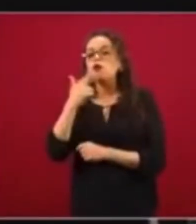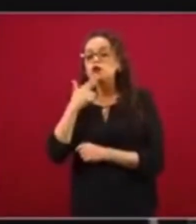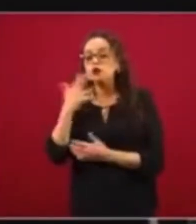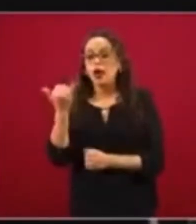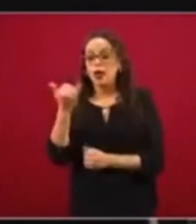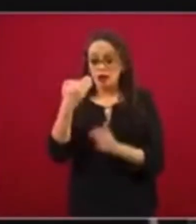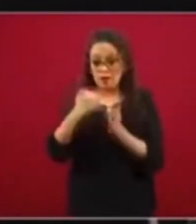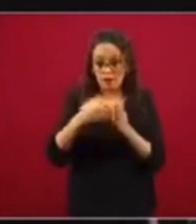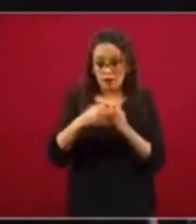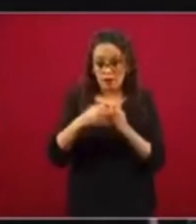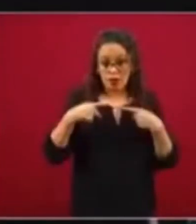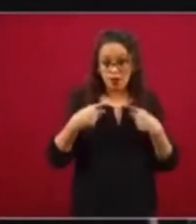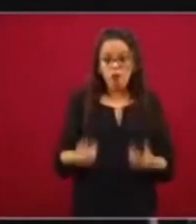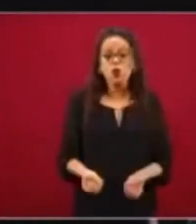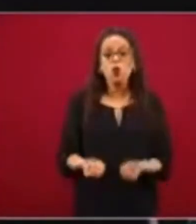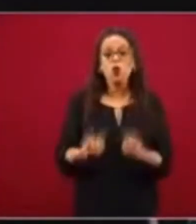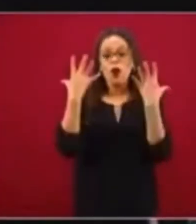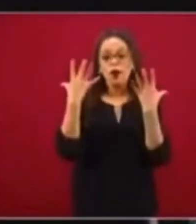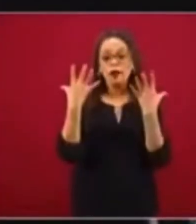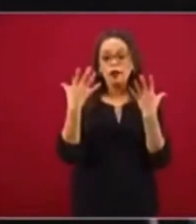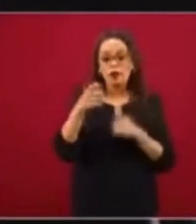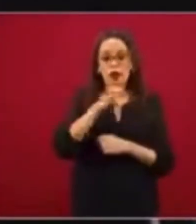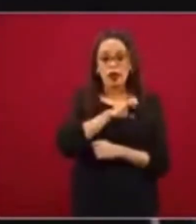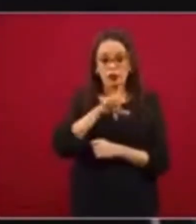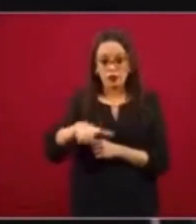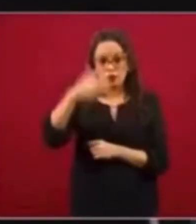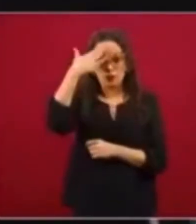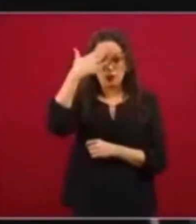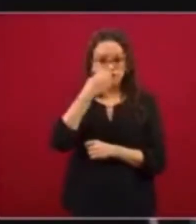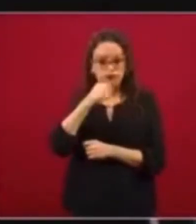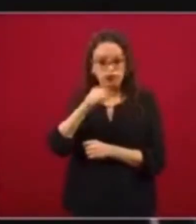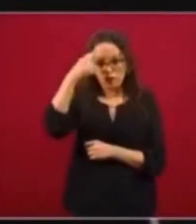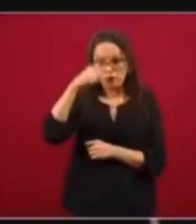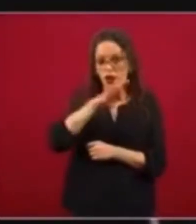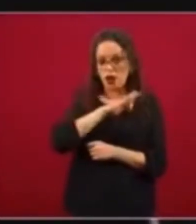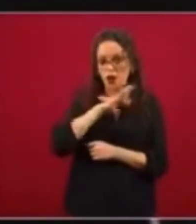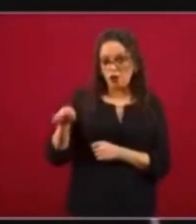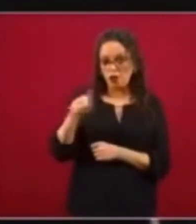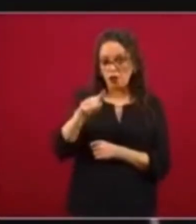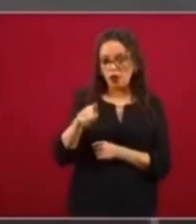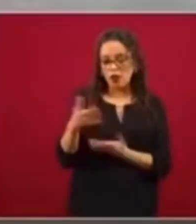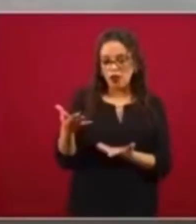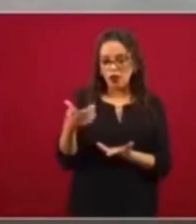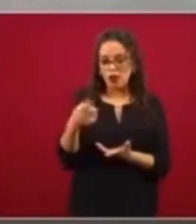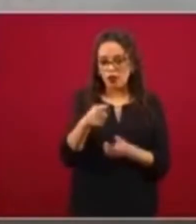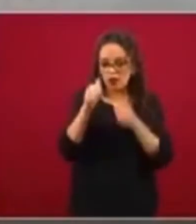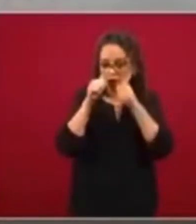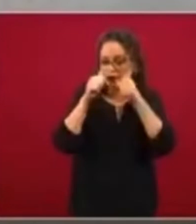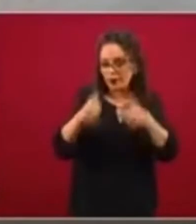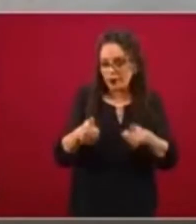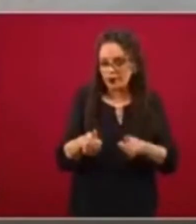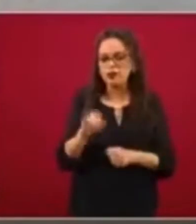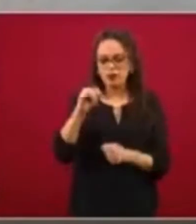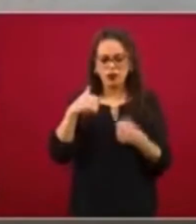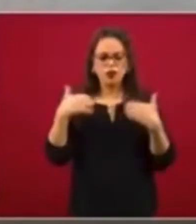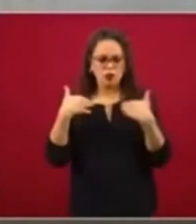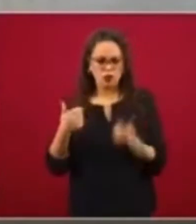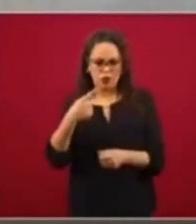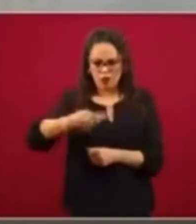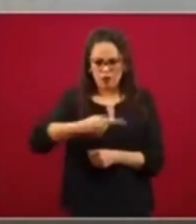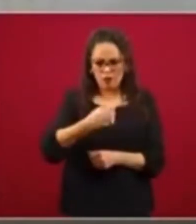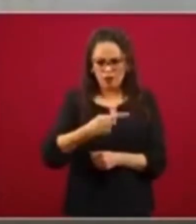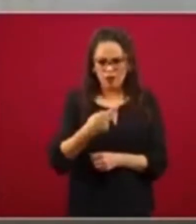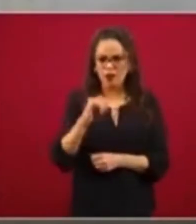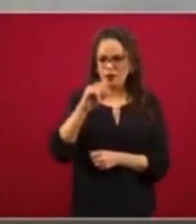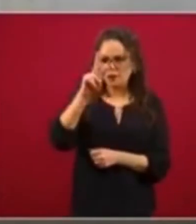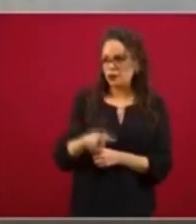igual número de personal capacitado para manejar el ventilador, porque sí lo avise. Comprendo, comprendo su pregunta. Efectivamente, como señaló el propio